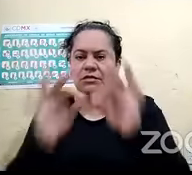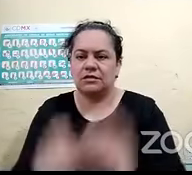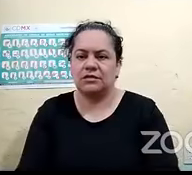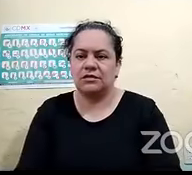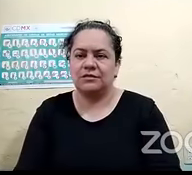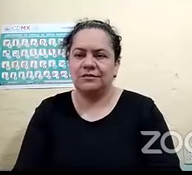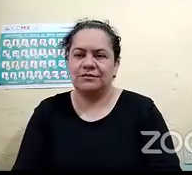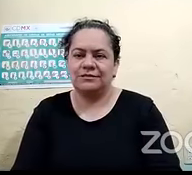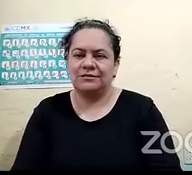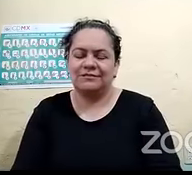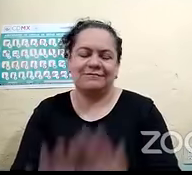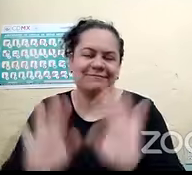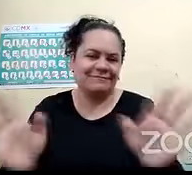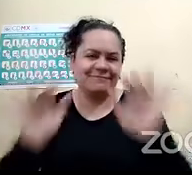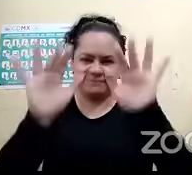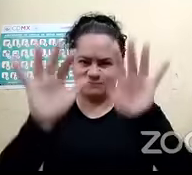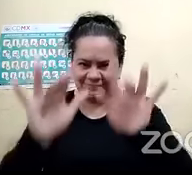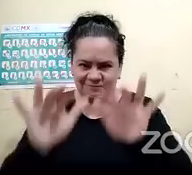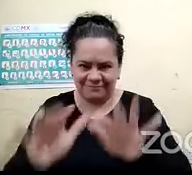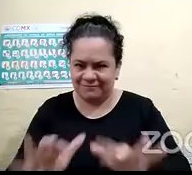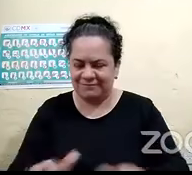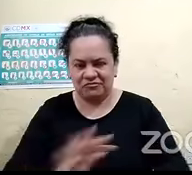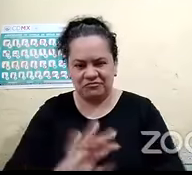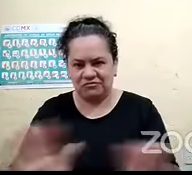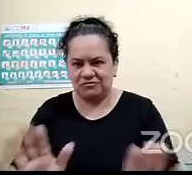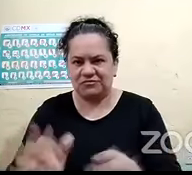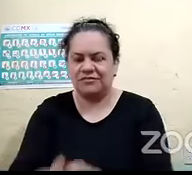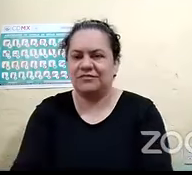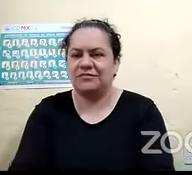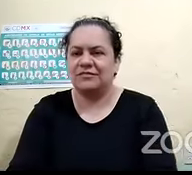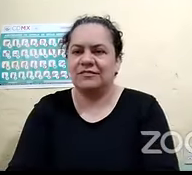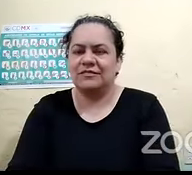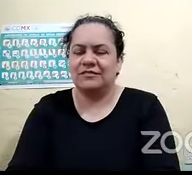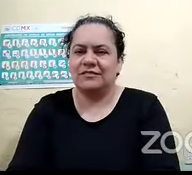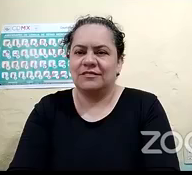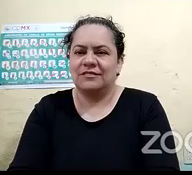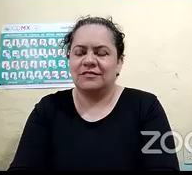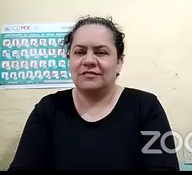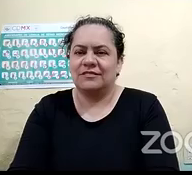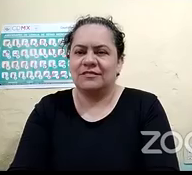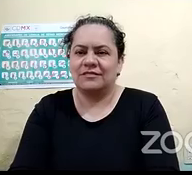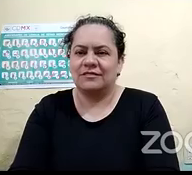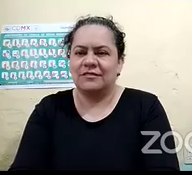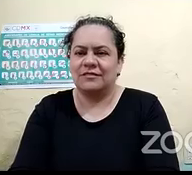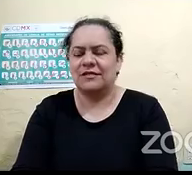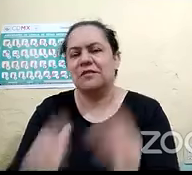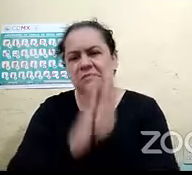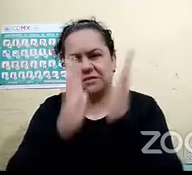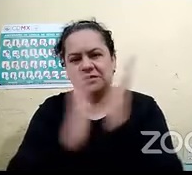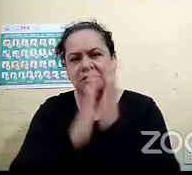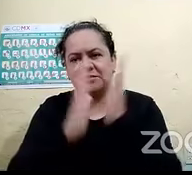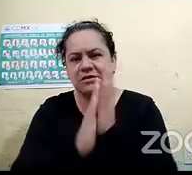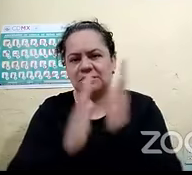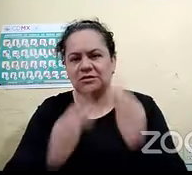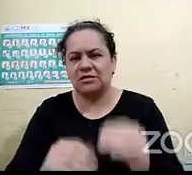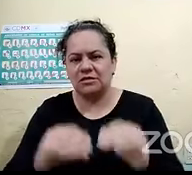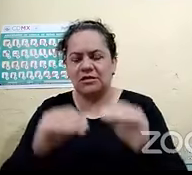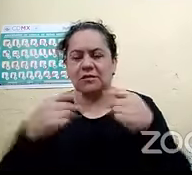Por el momento son los comentarios que tenemos, hay participación de nuestra audiencia